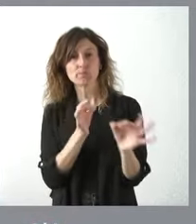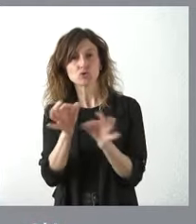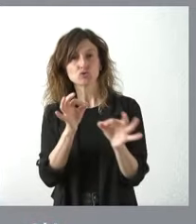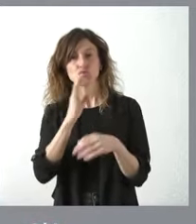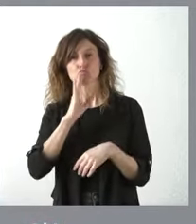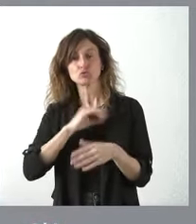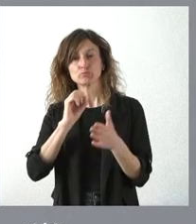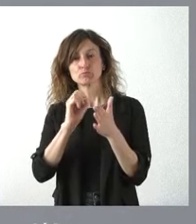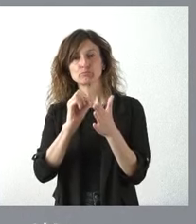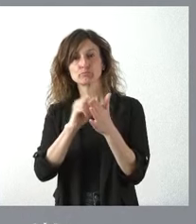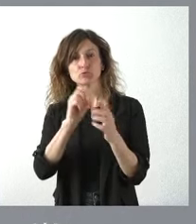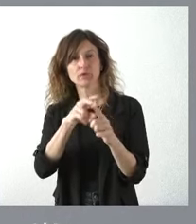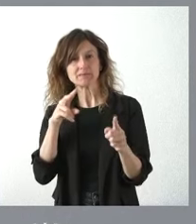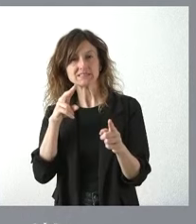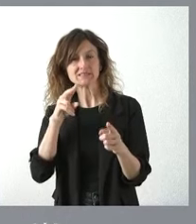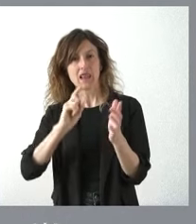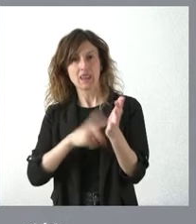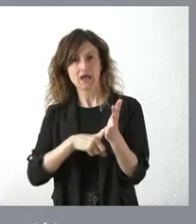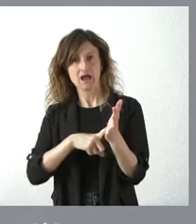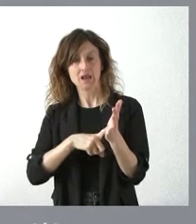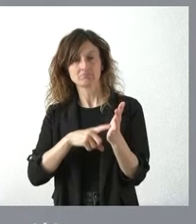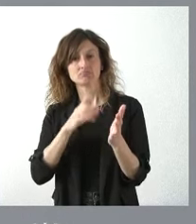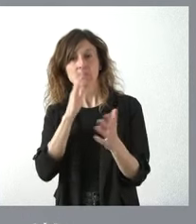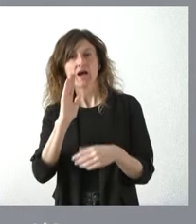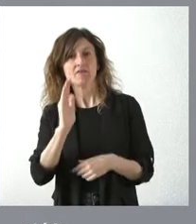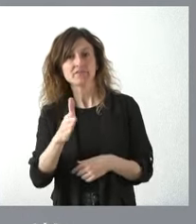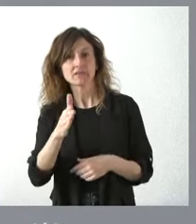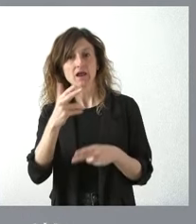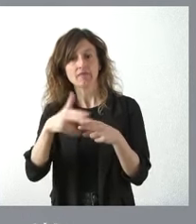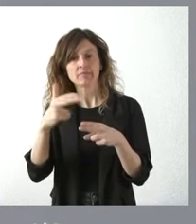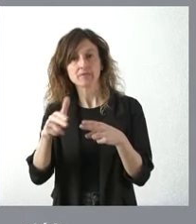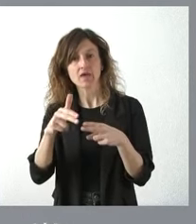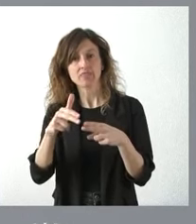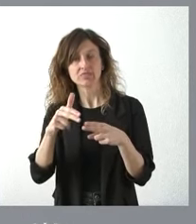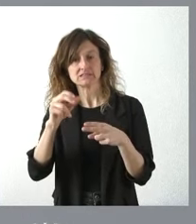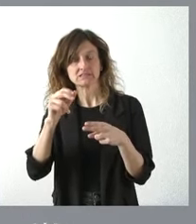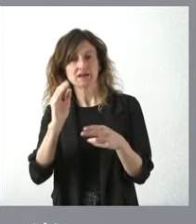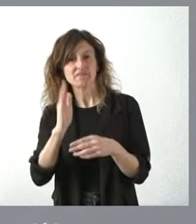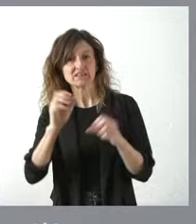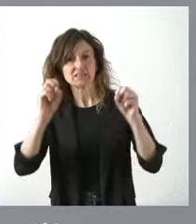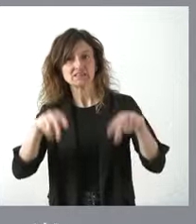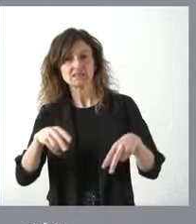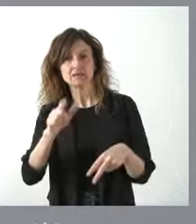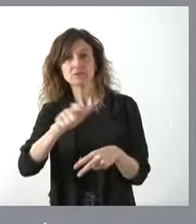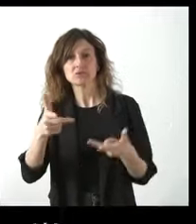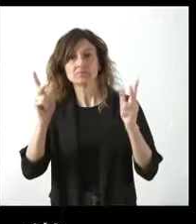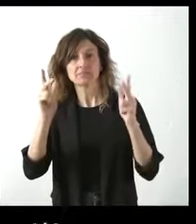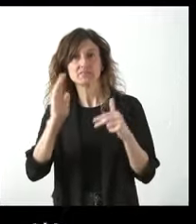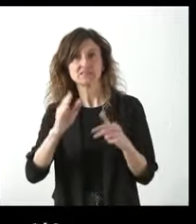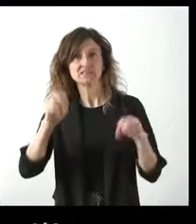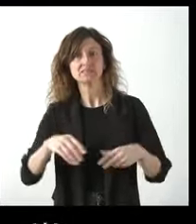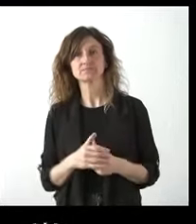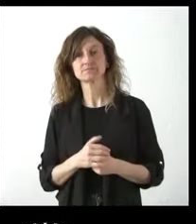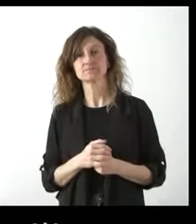punto de vista legal para que esto se realice sin afectar a la actividad productiva y a la libertad de las personas. Si el